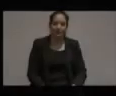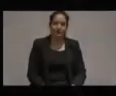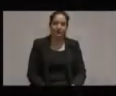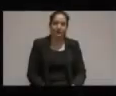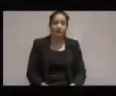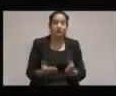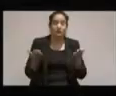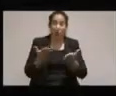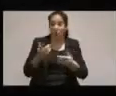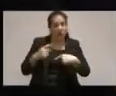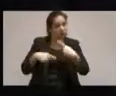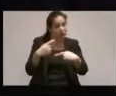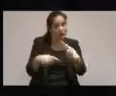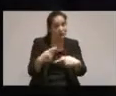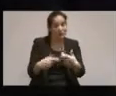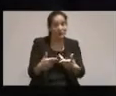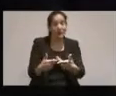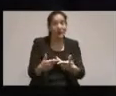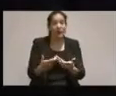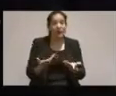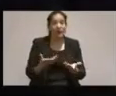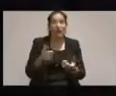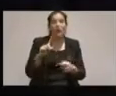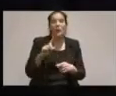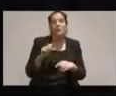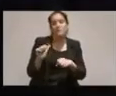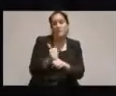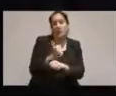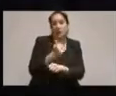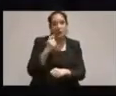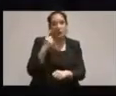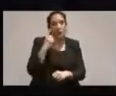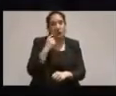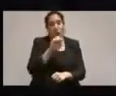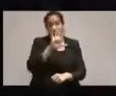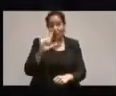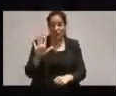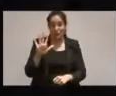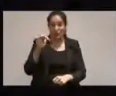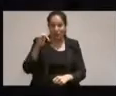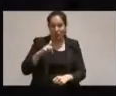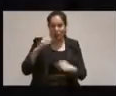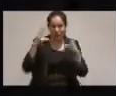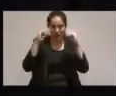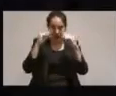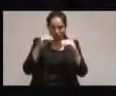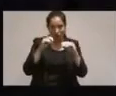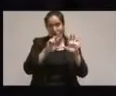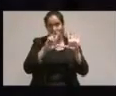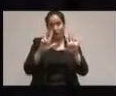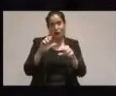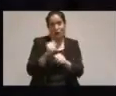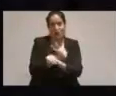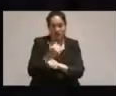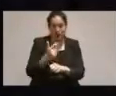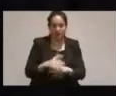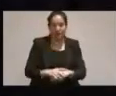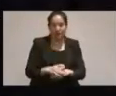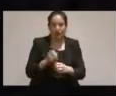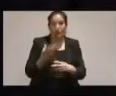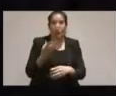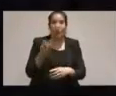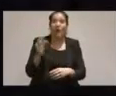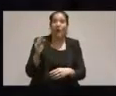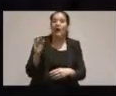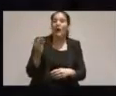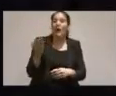Y ahora seguimos con el premio número 5 de esta octava edición y vamos a llamar para que